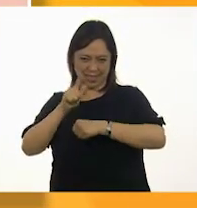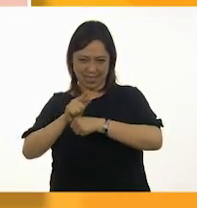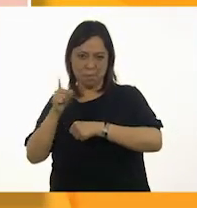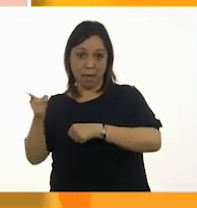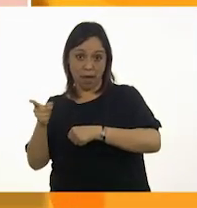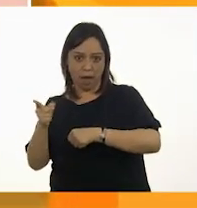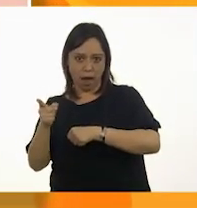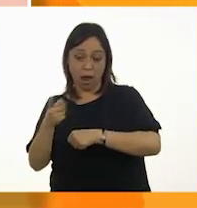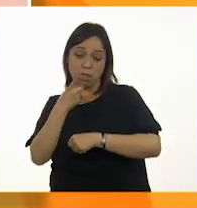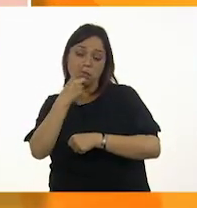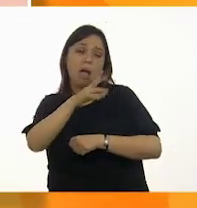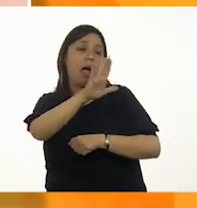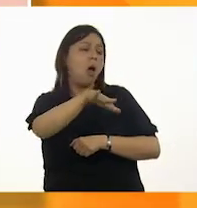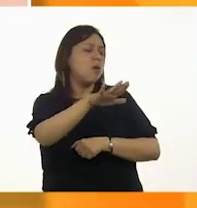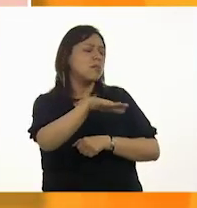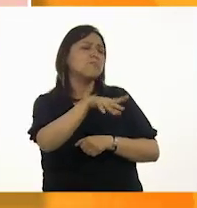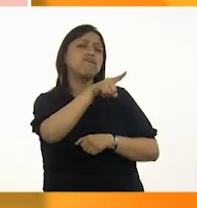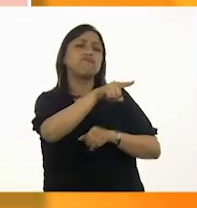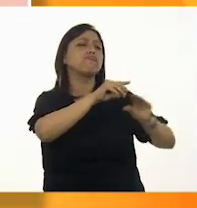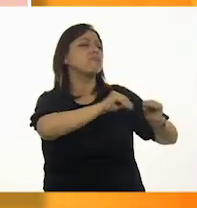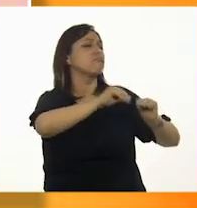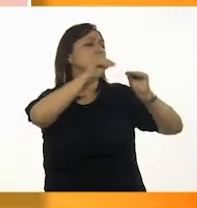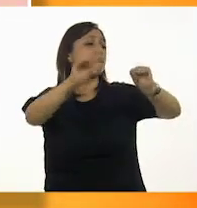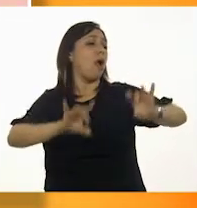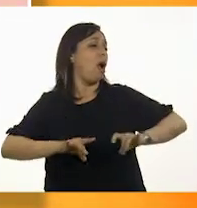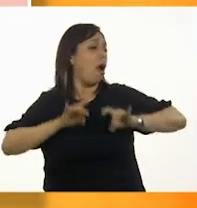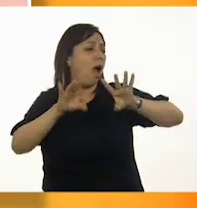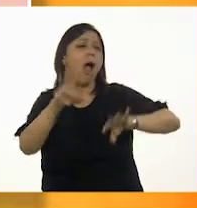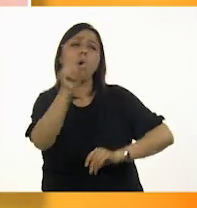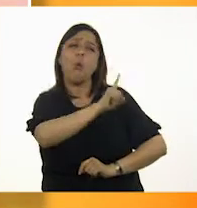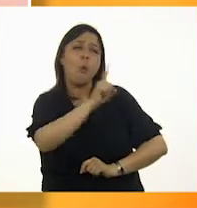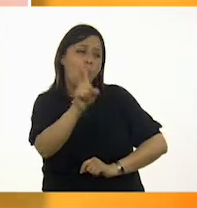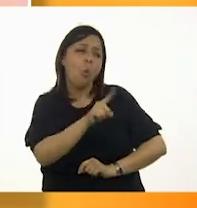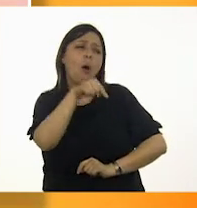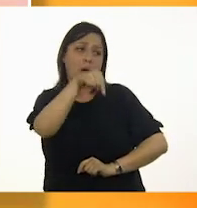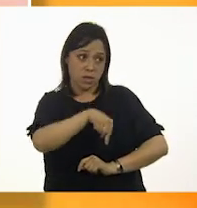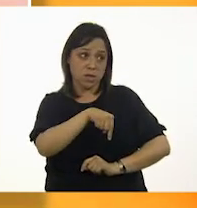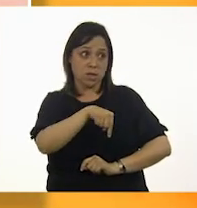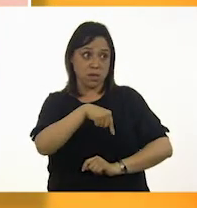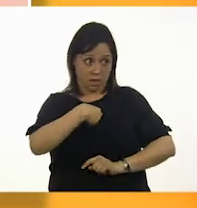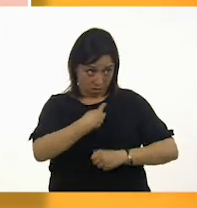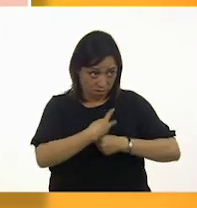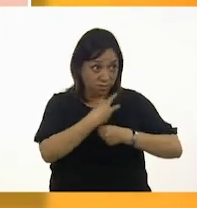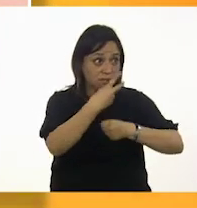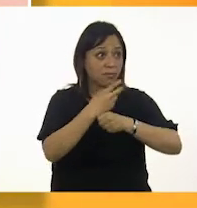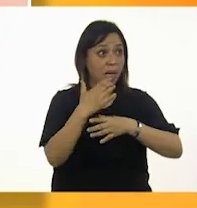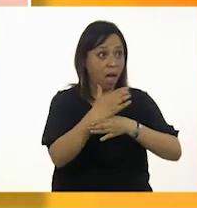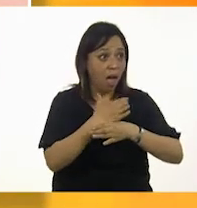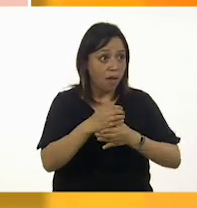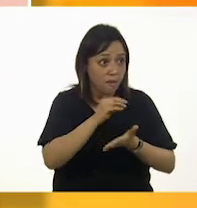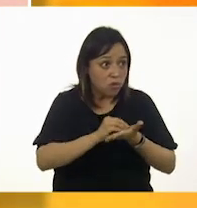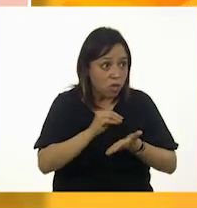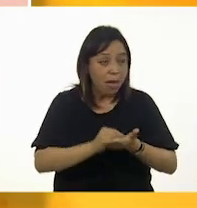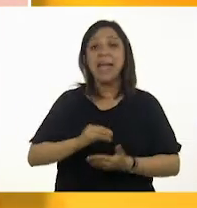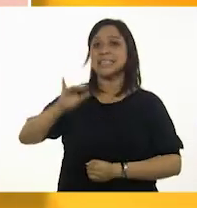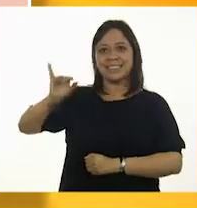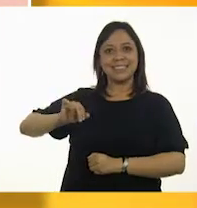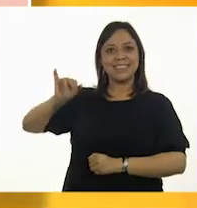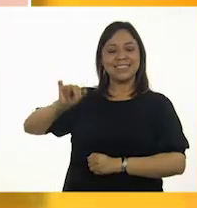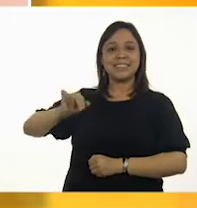Hugo, no te mudes a Australia. ¿Sigue en pie la invitación a tomar un café? ¡Sí!